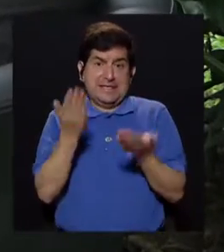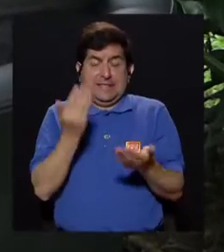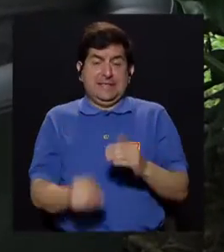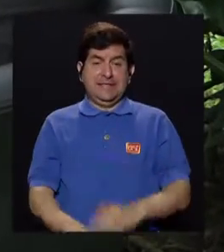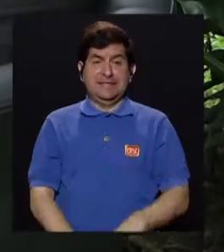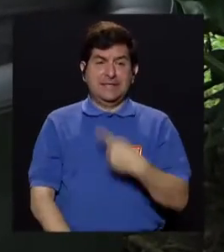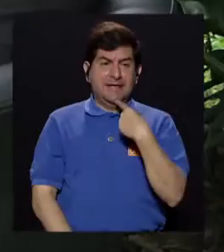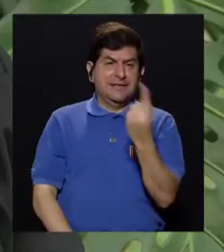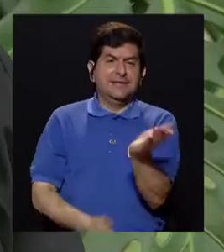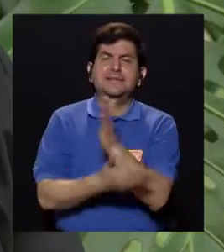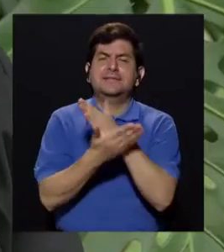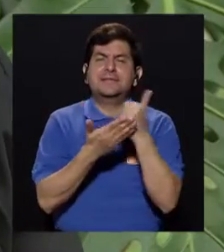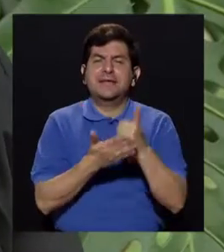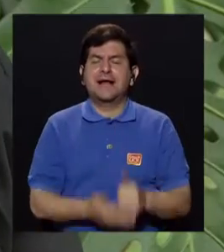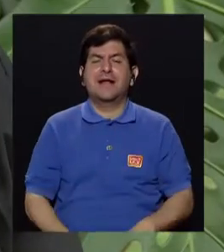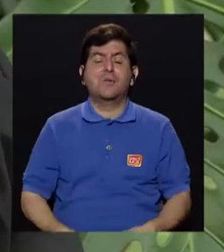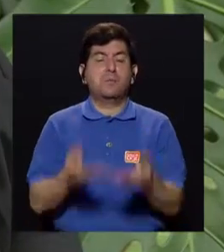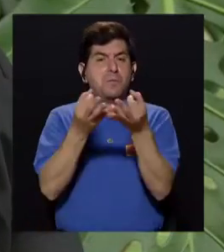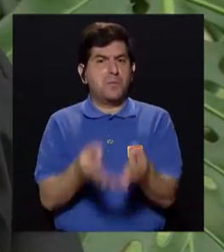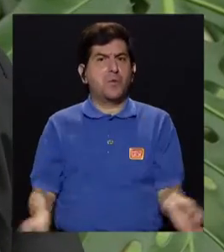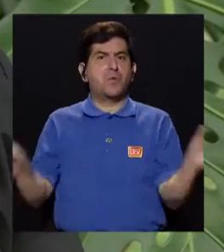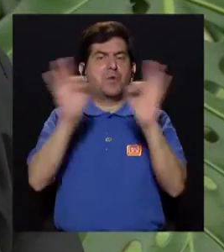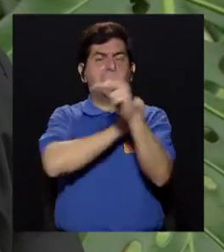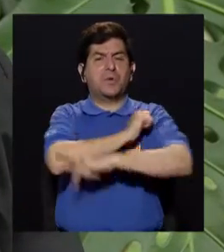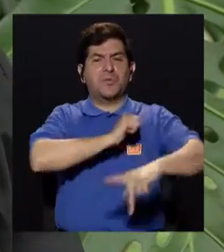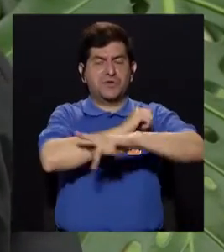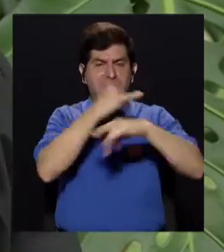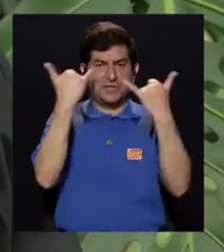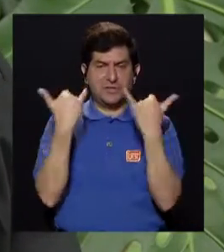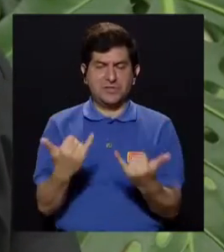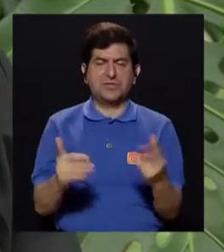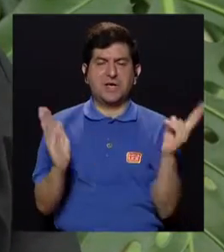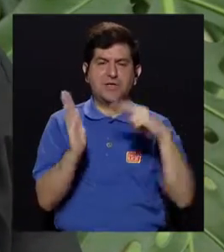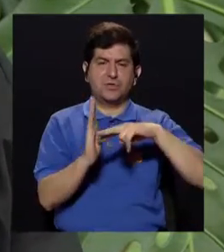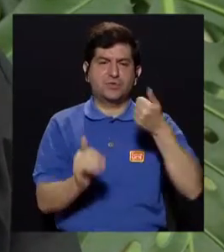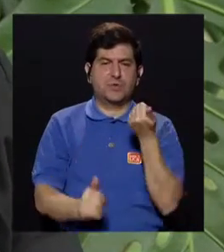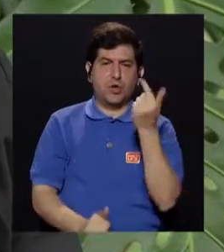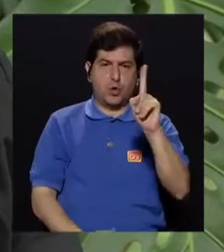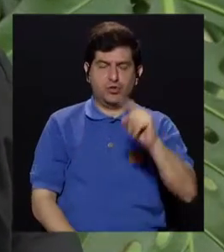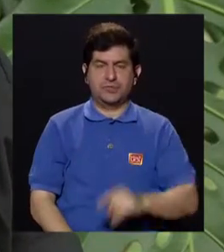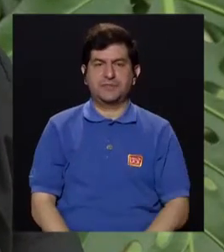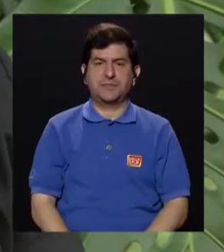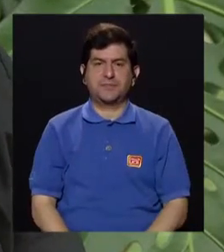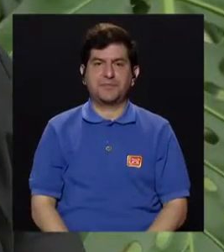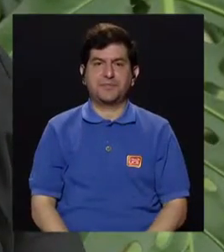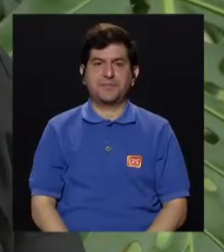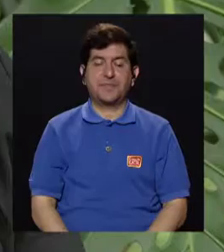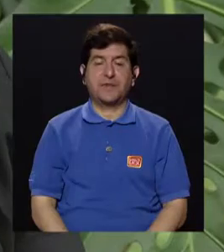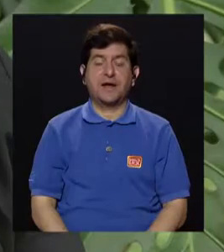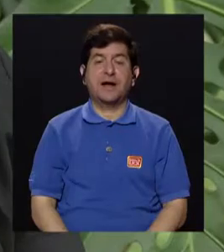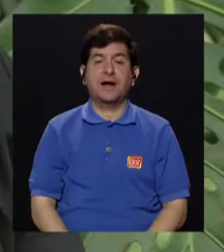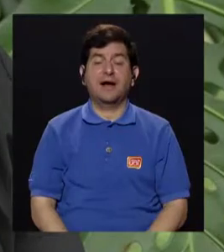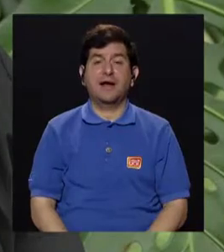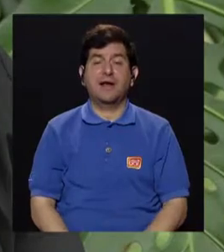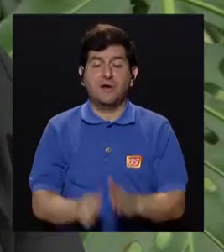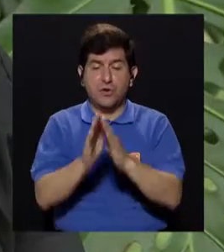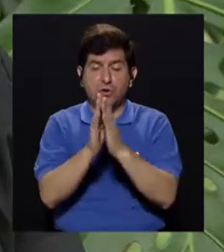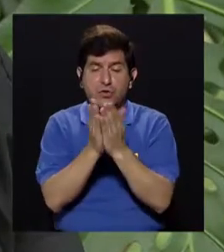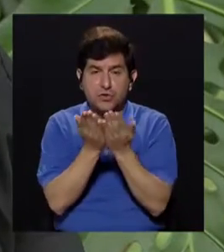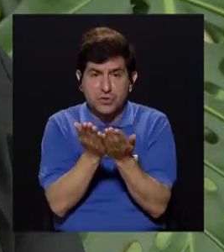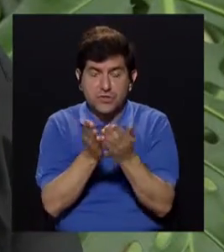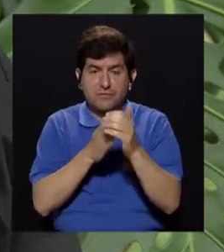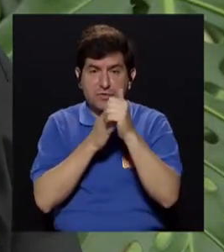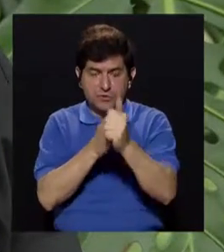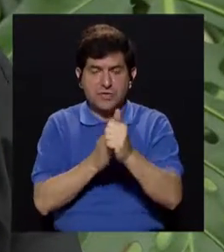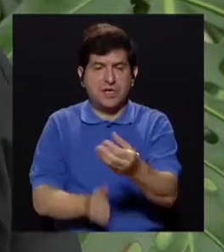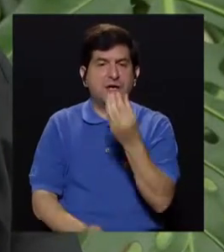podríamos decir algo sumamente valioso en este país. Ya desde el 2011, las guías alimentarias para Costa